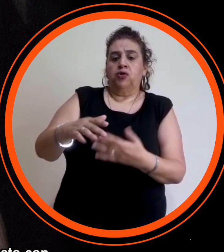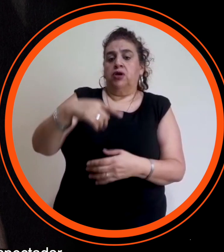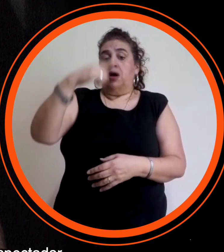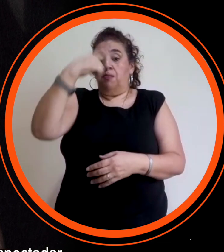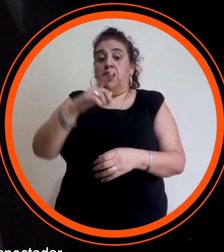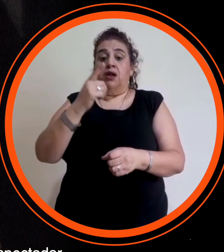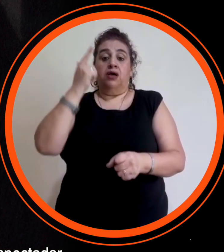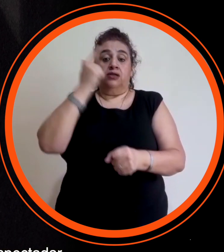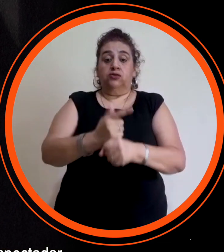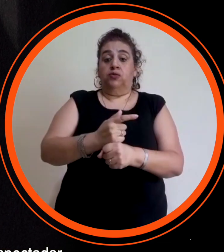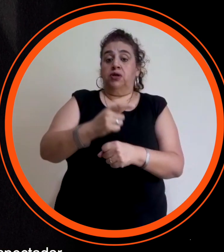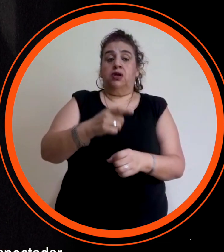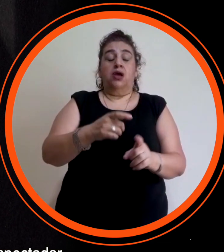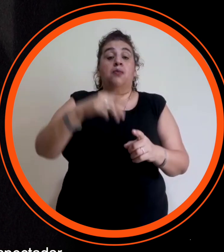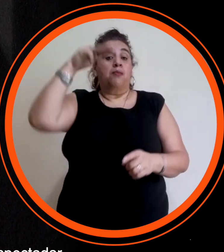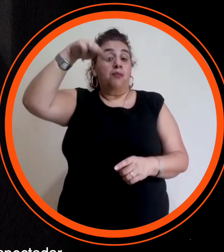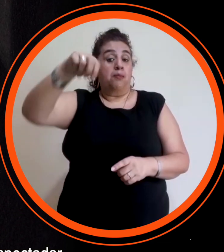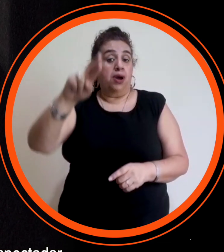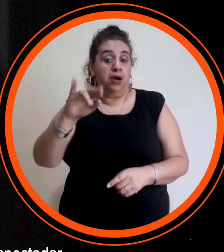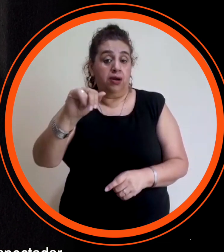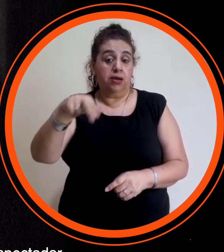posa su mirada directamente en el espectador,